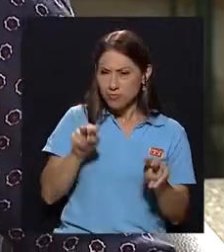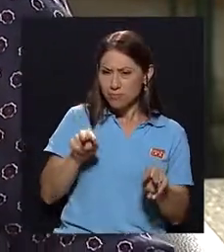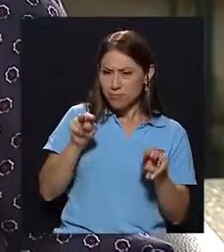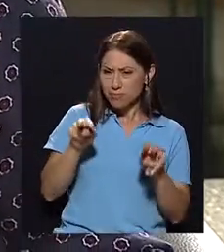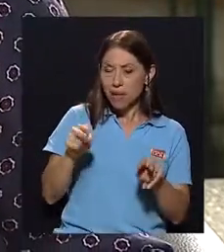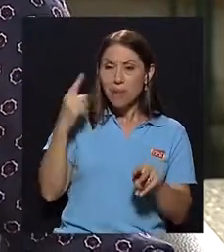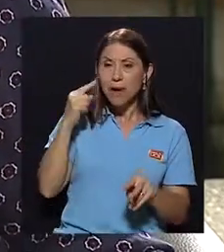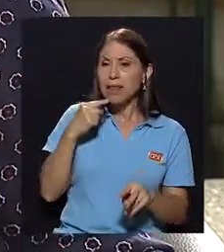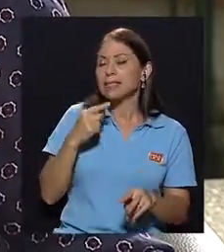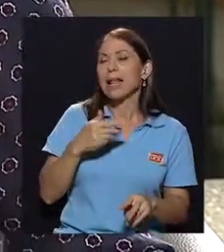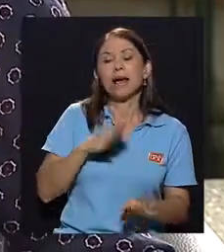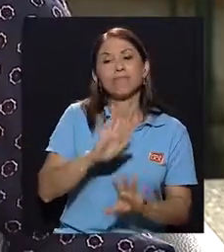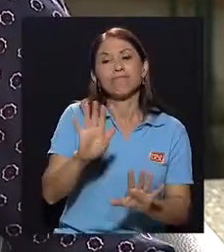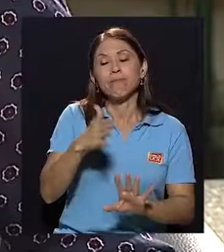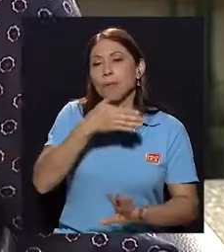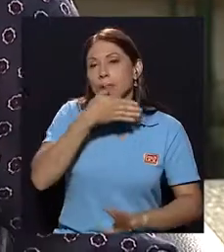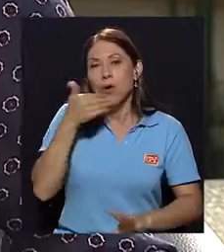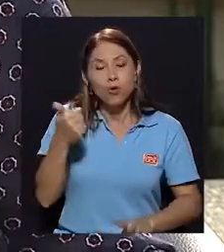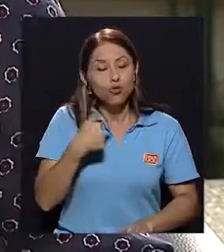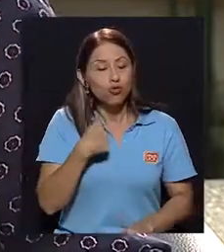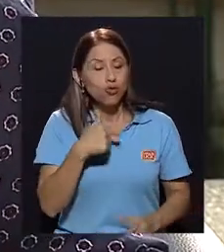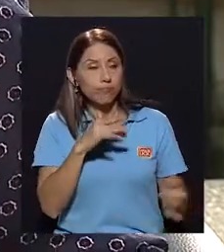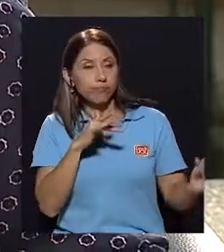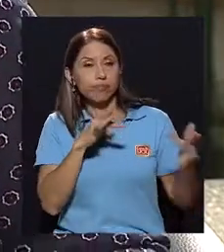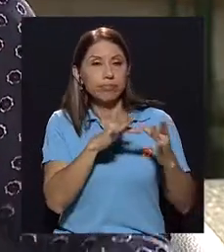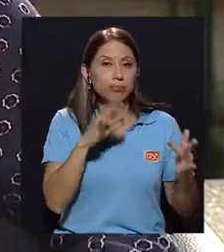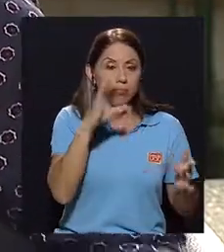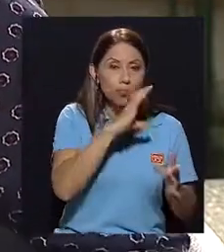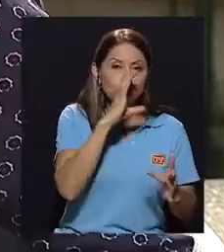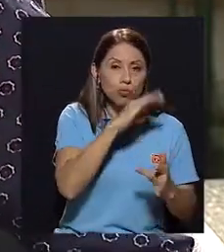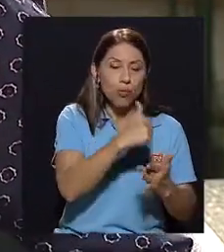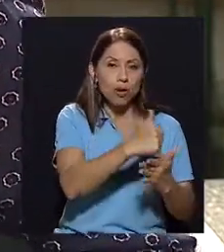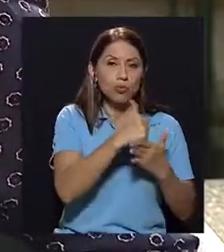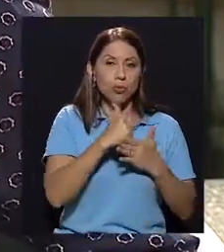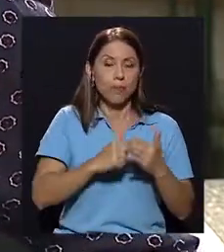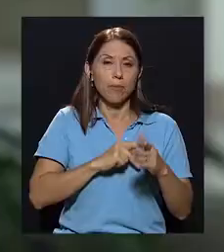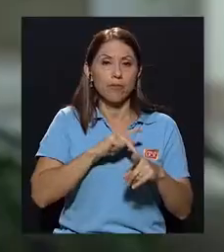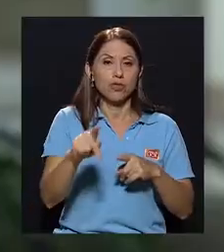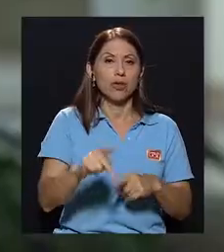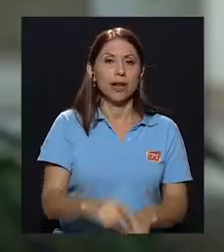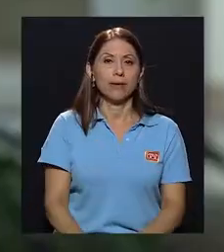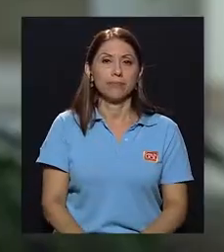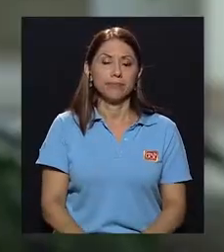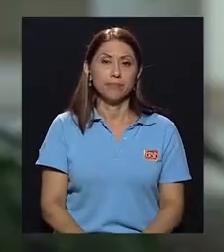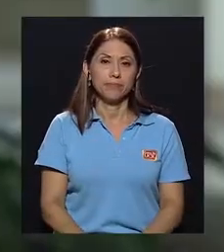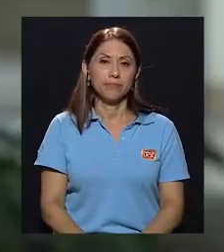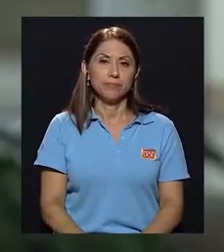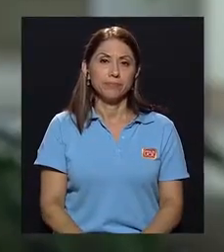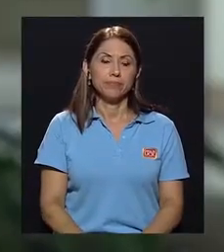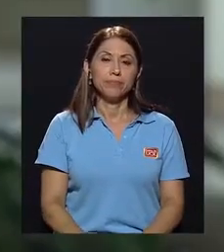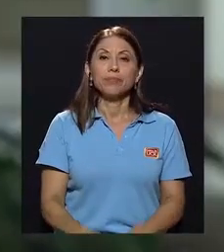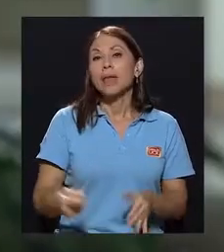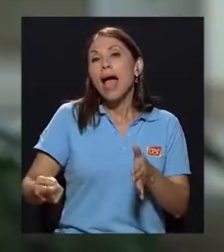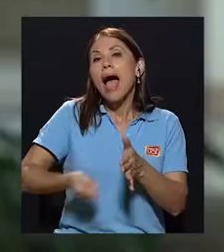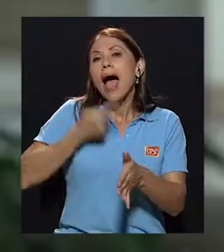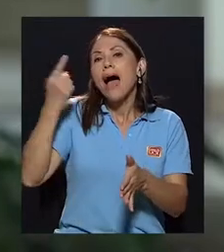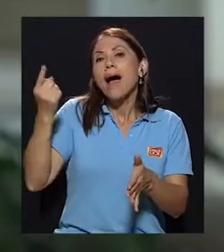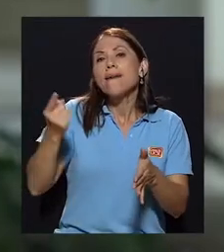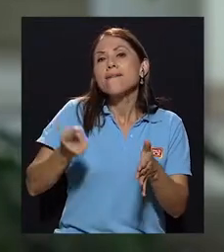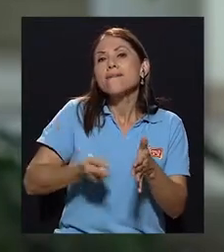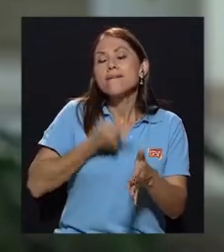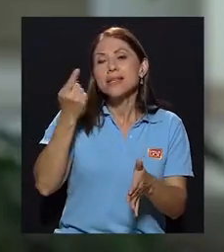yo? Yo decir, sí, mejor hay que buscar ayuda profesional. A veces, algunas